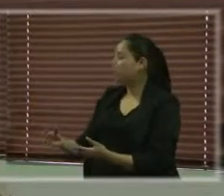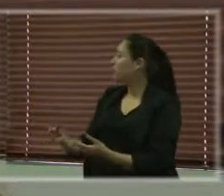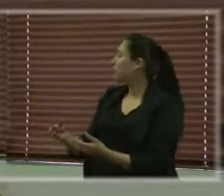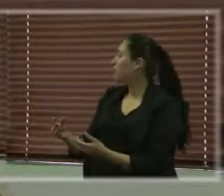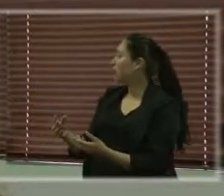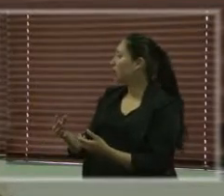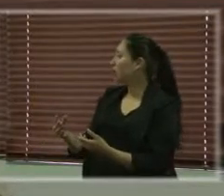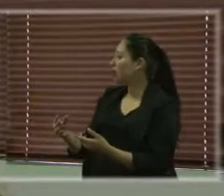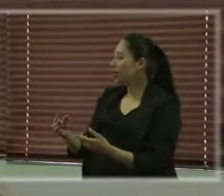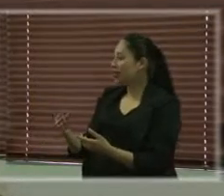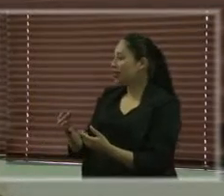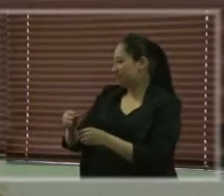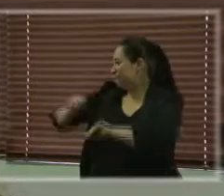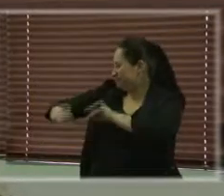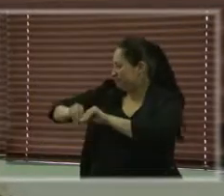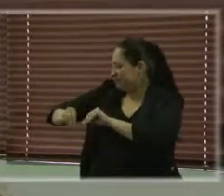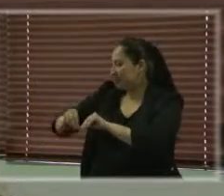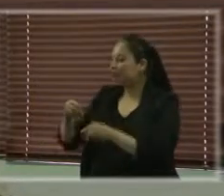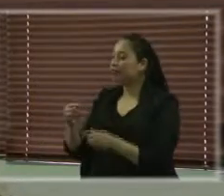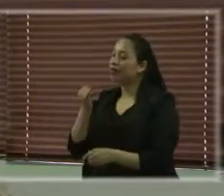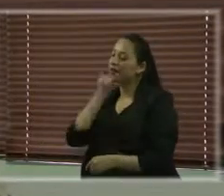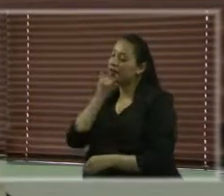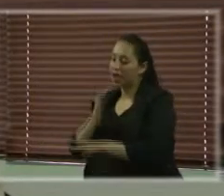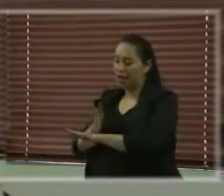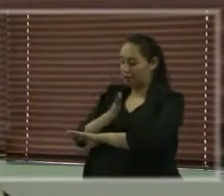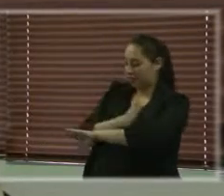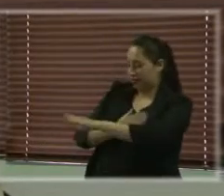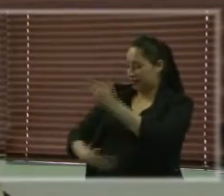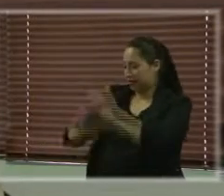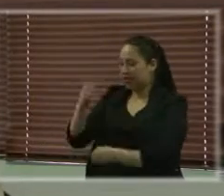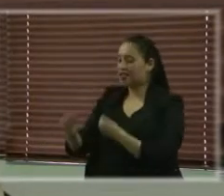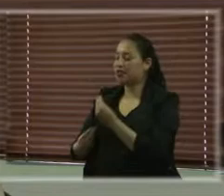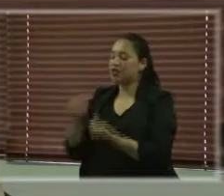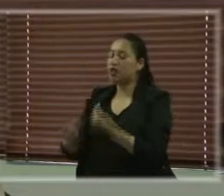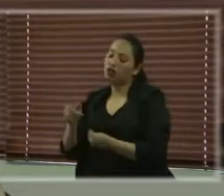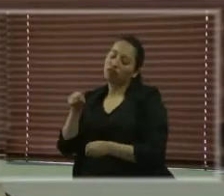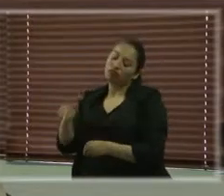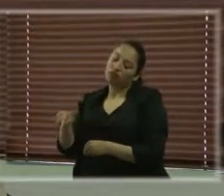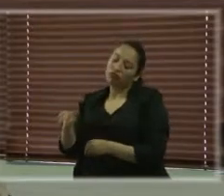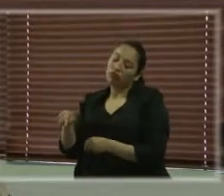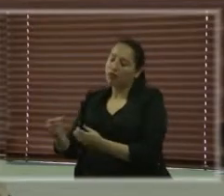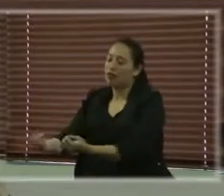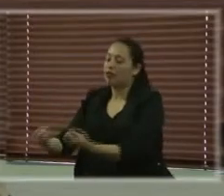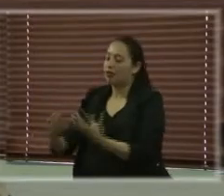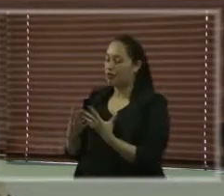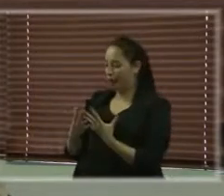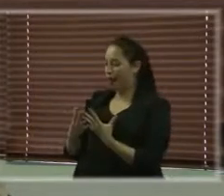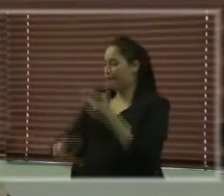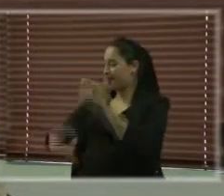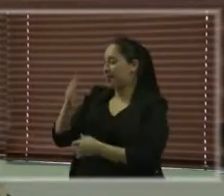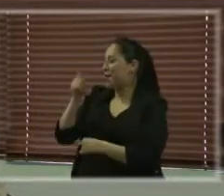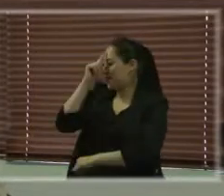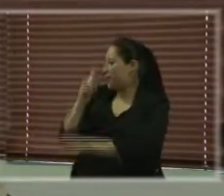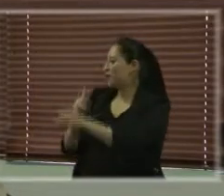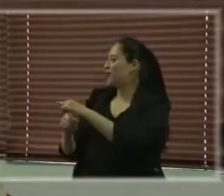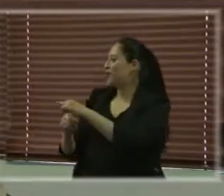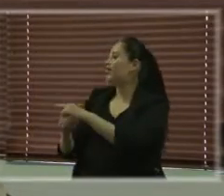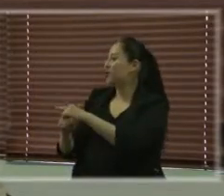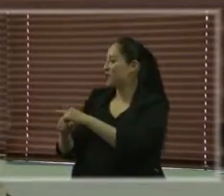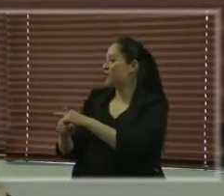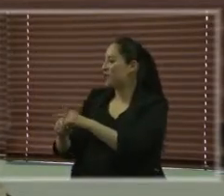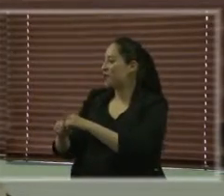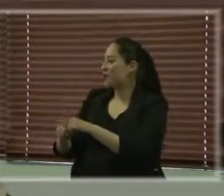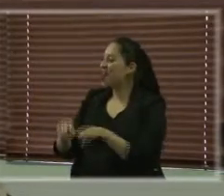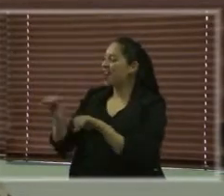ese cambio positivo que se da puede generar otras cosas para seguir trabajando. Entonces, esa práctica se documenta